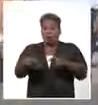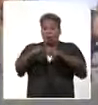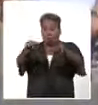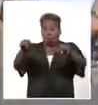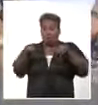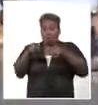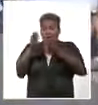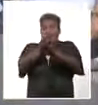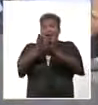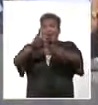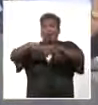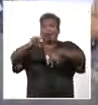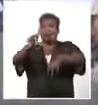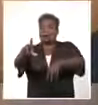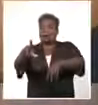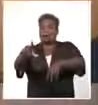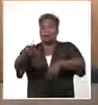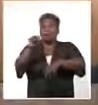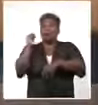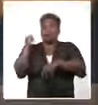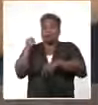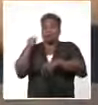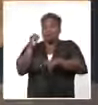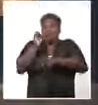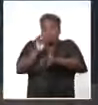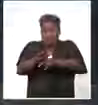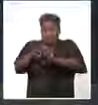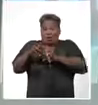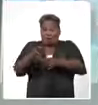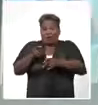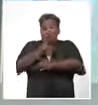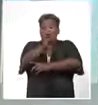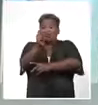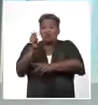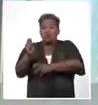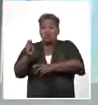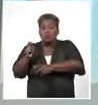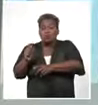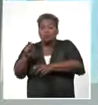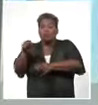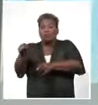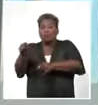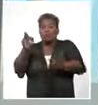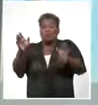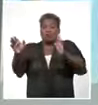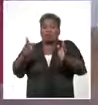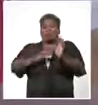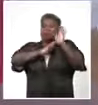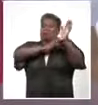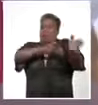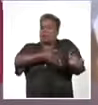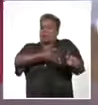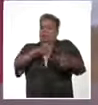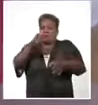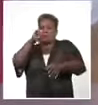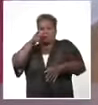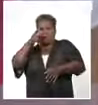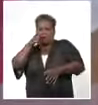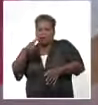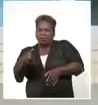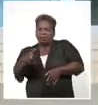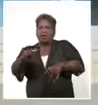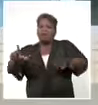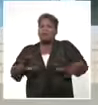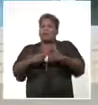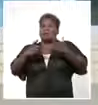estudiantes holguineros. El reinicio del curso escolar estuvo marcado por una jornada de disciplina y vigilancia en el cumplimiento